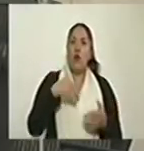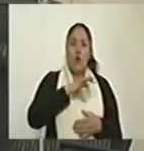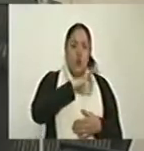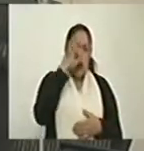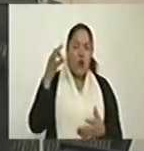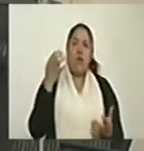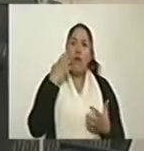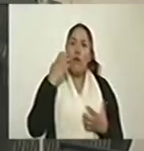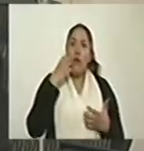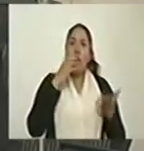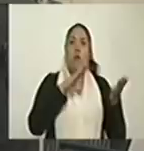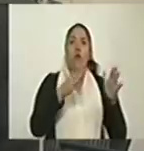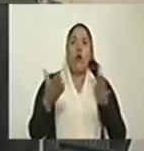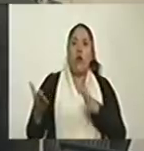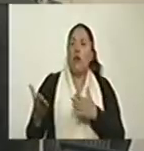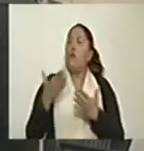de muerte. Muchas gracias.